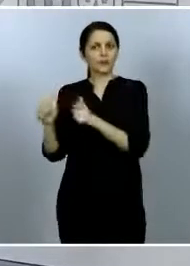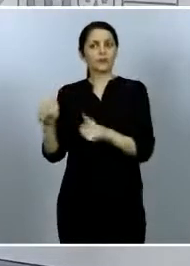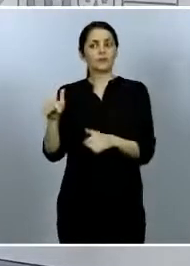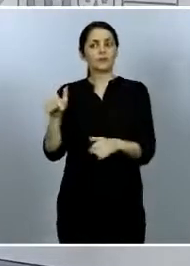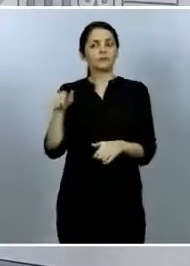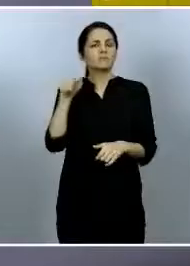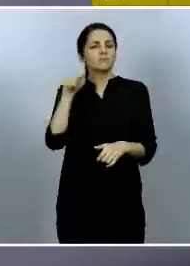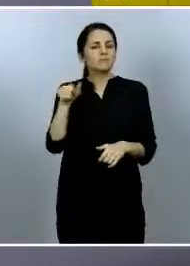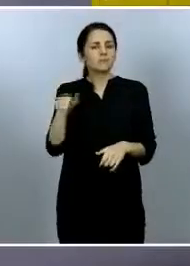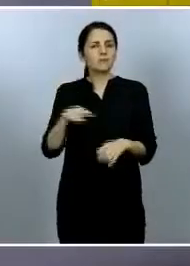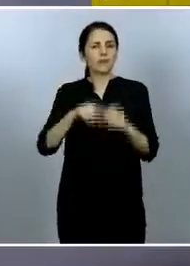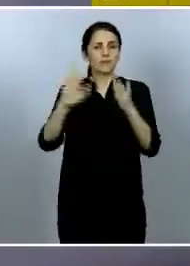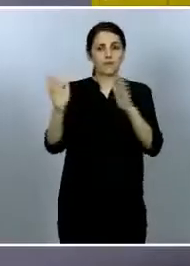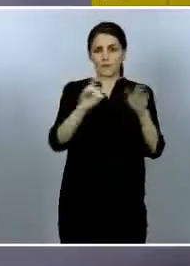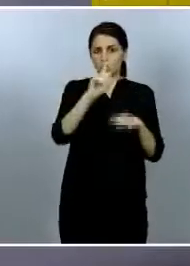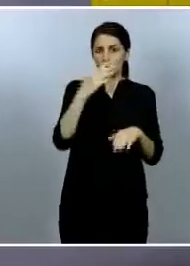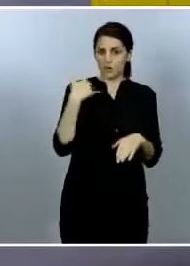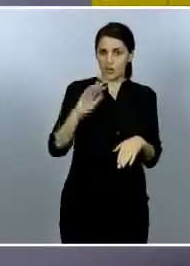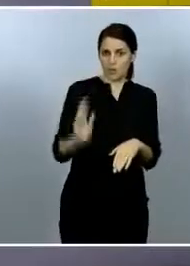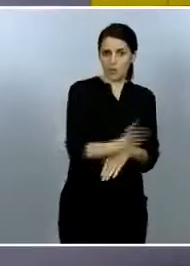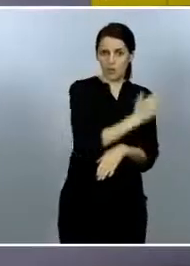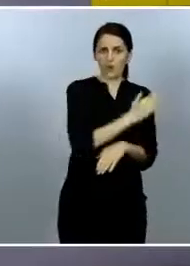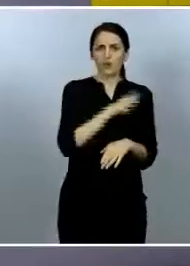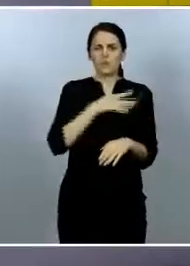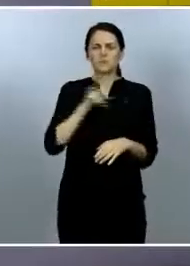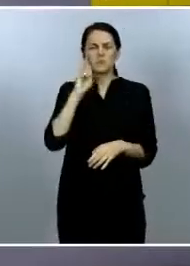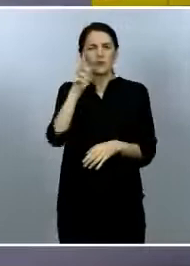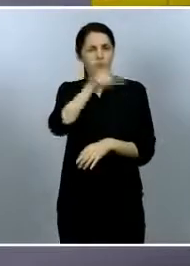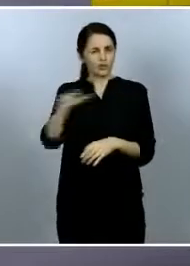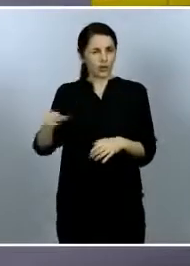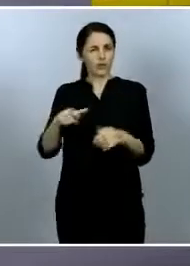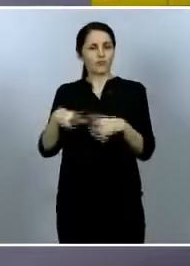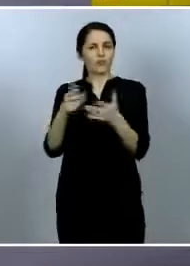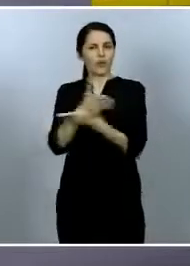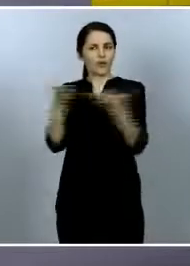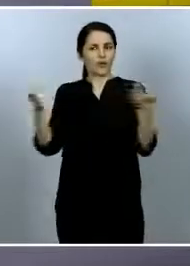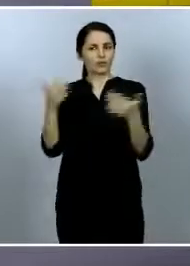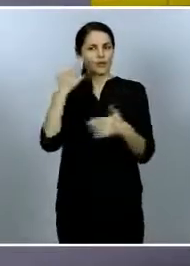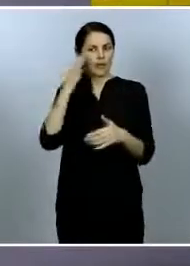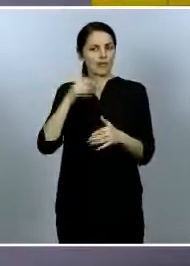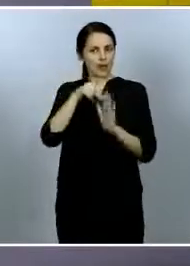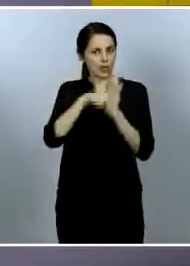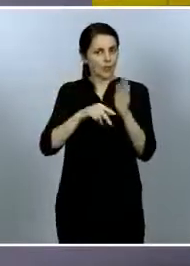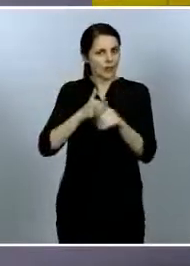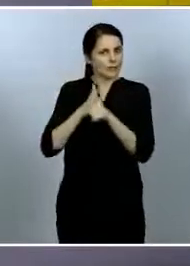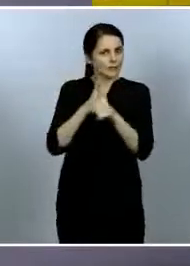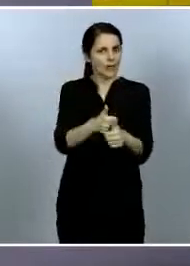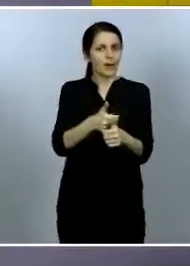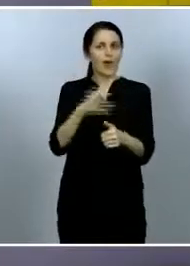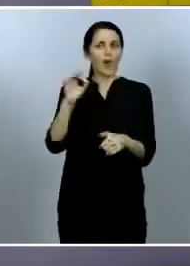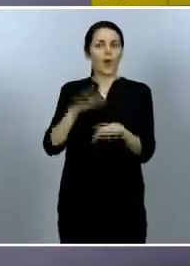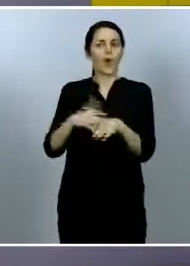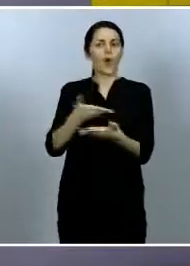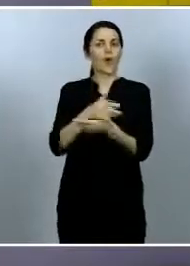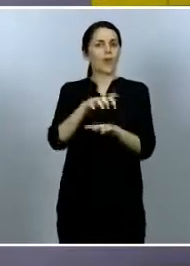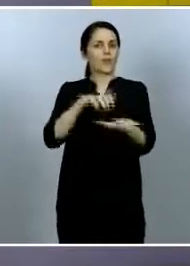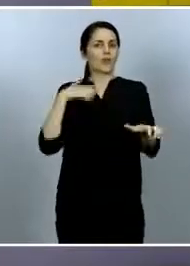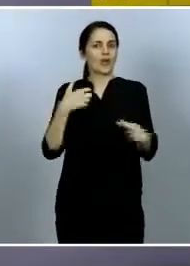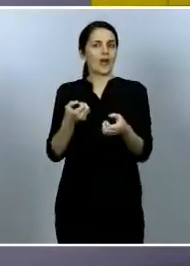en el cumplimiento de las normas por parte de los ciudadanos o está habiendo una relajación general. ¿Los rebrotes son los previstos a la vista de este comportamiento?